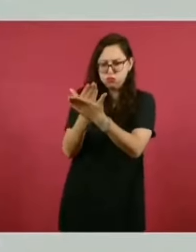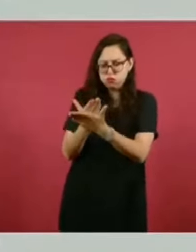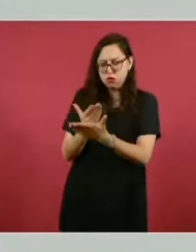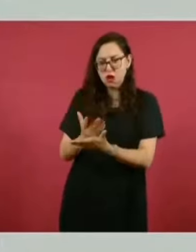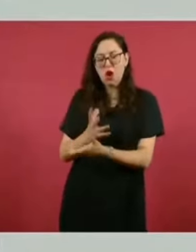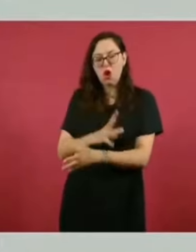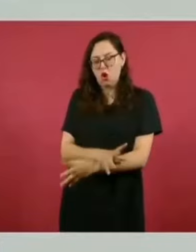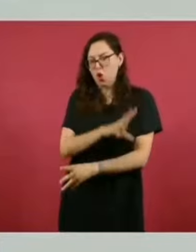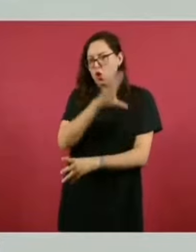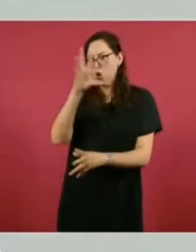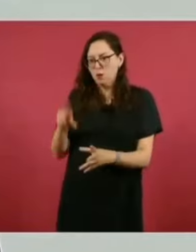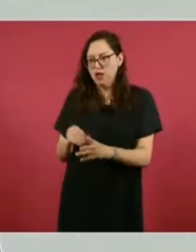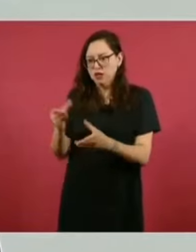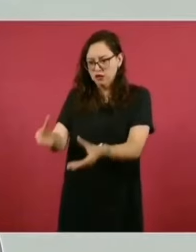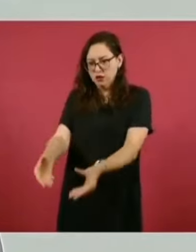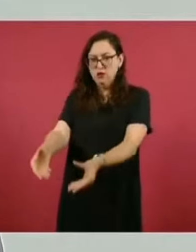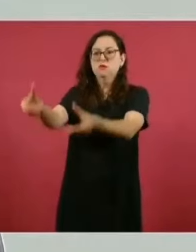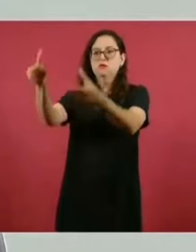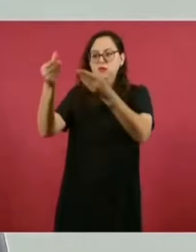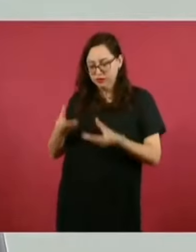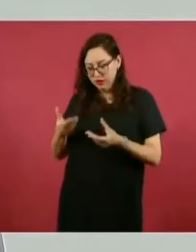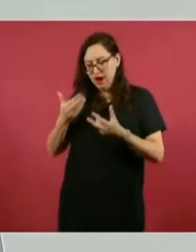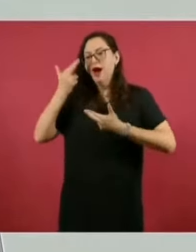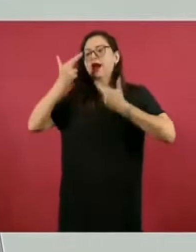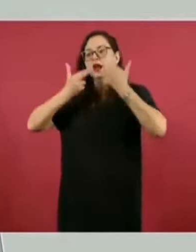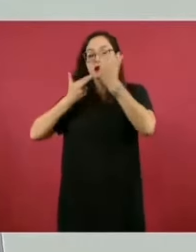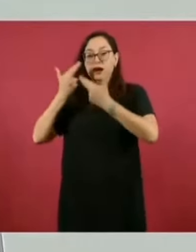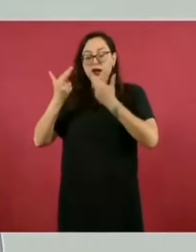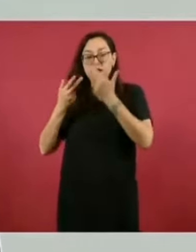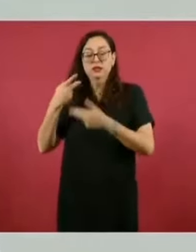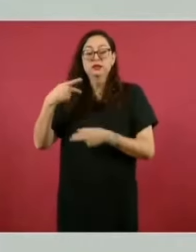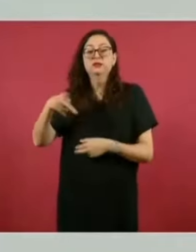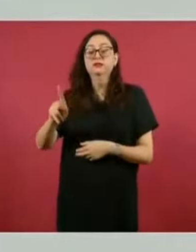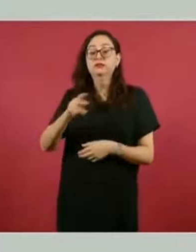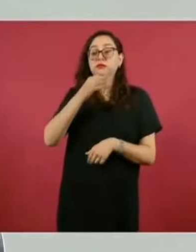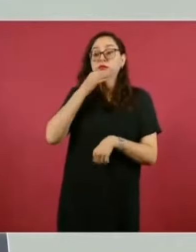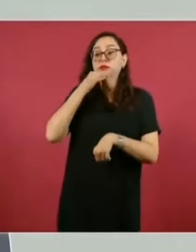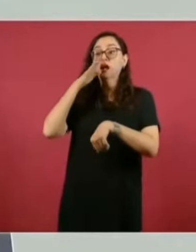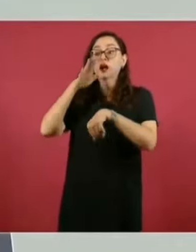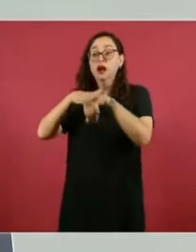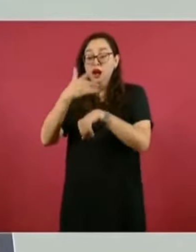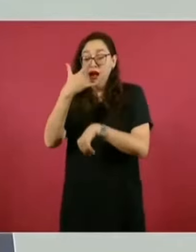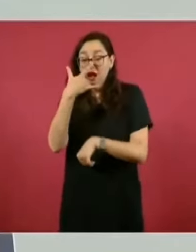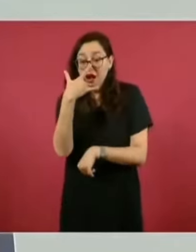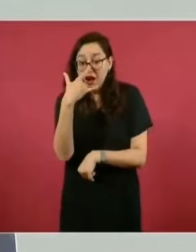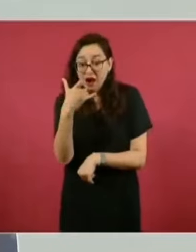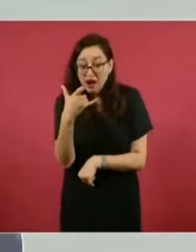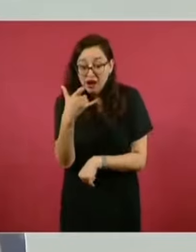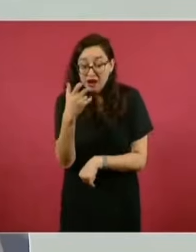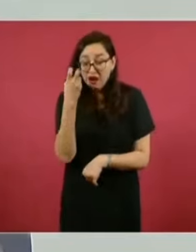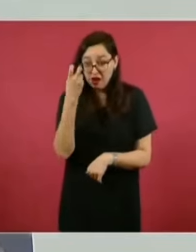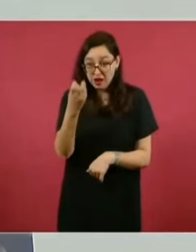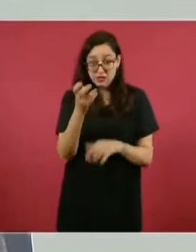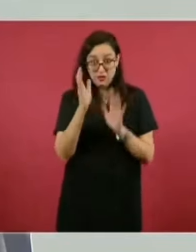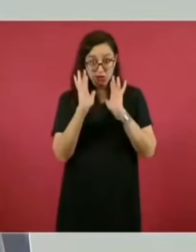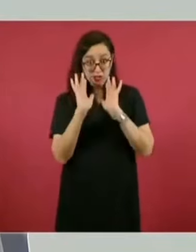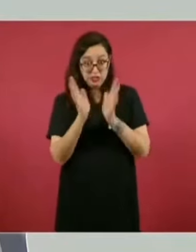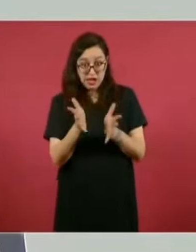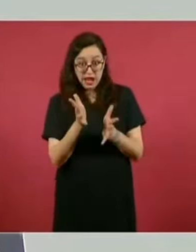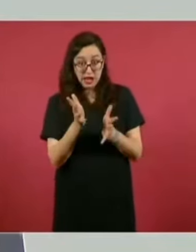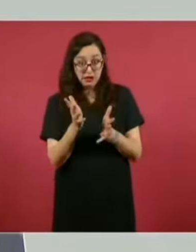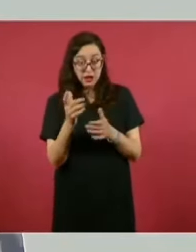presunta responsabilidad. Todo es un proceso de aclaración sobre evidencias.